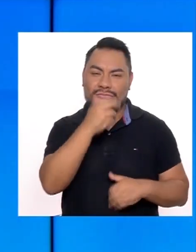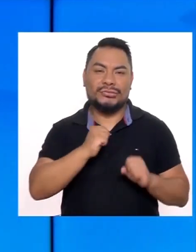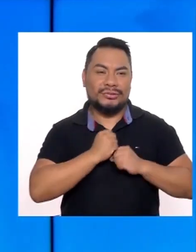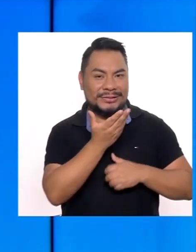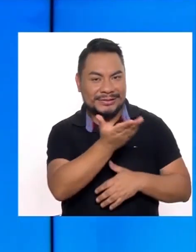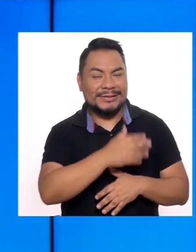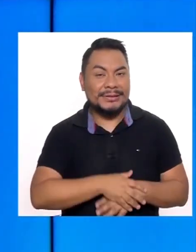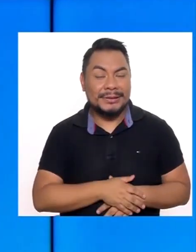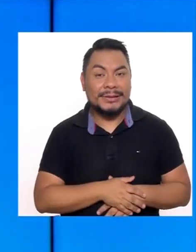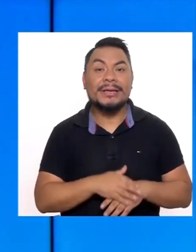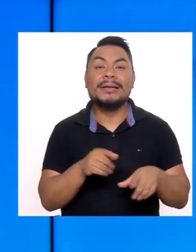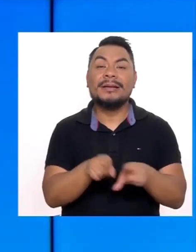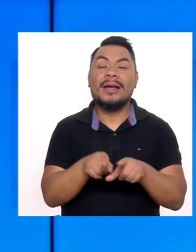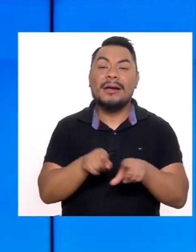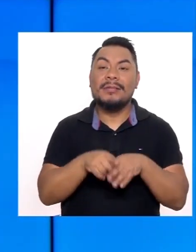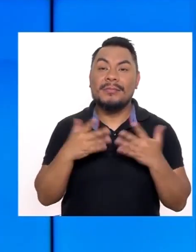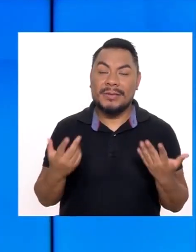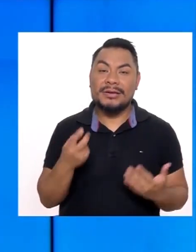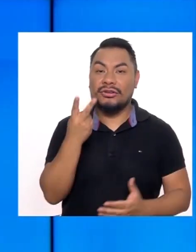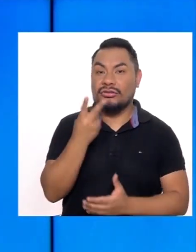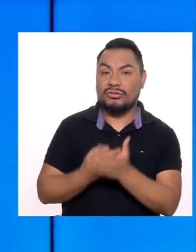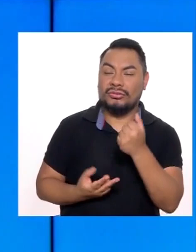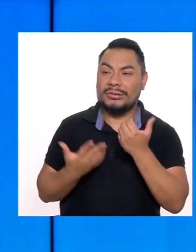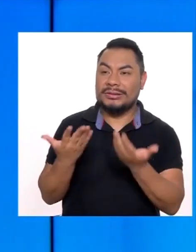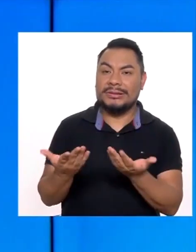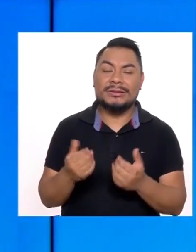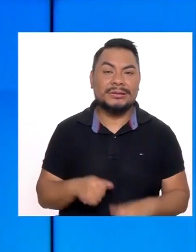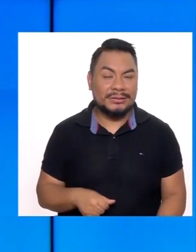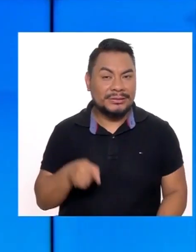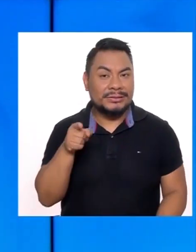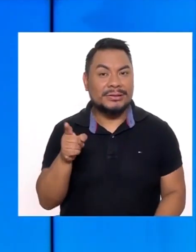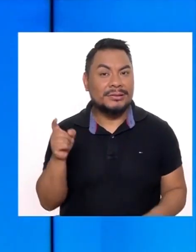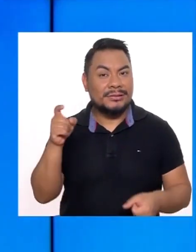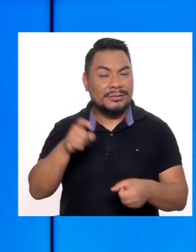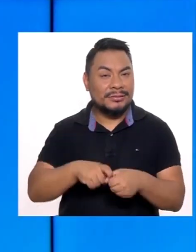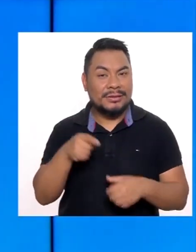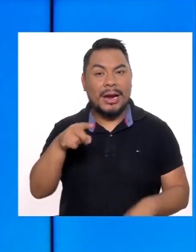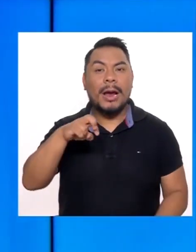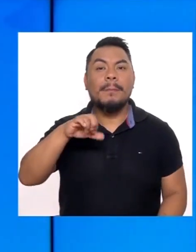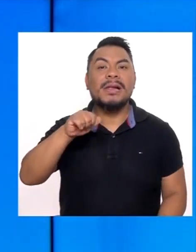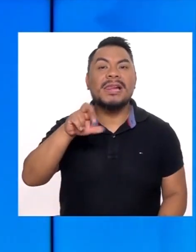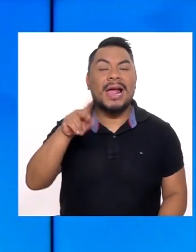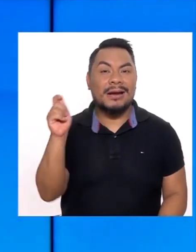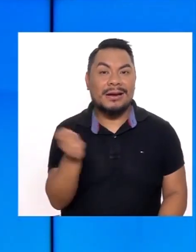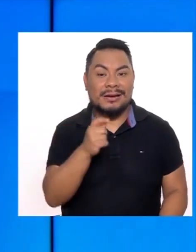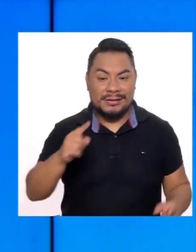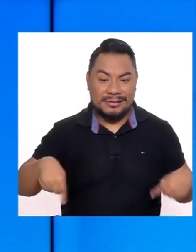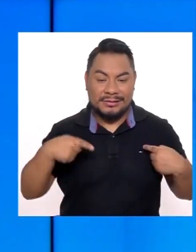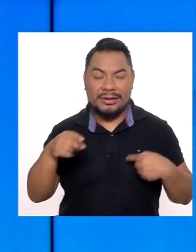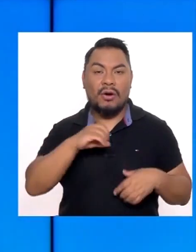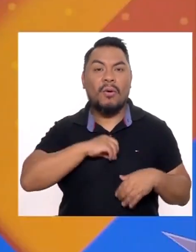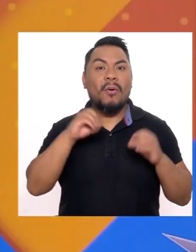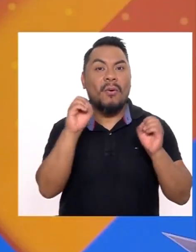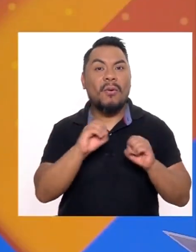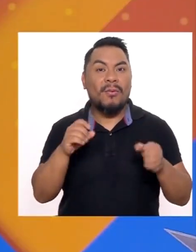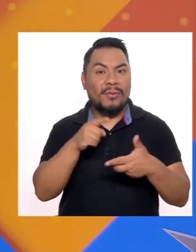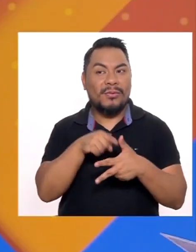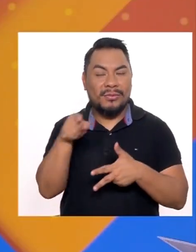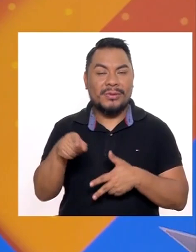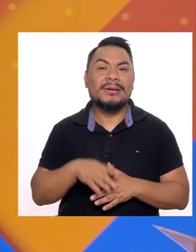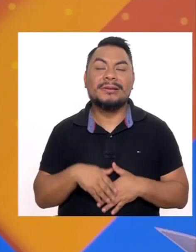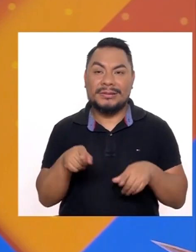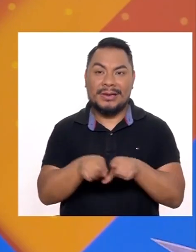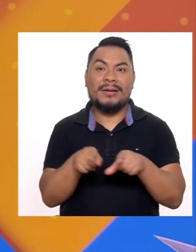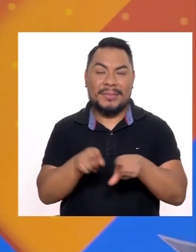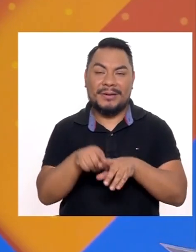bonito además También en dobles En dobles Ha estado participando El Pilar Jauregui Se llevó oro también En